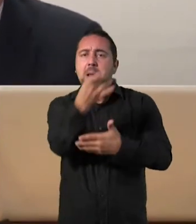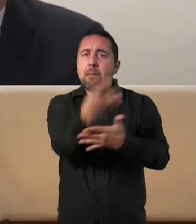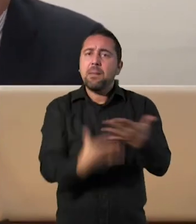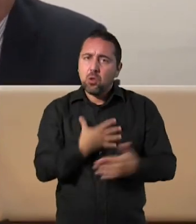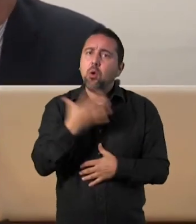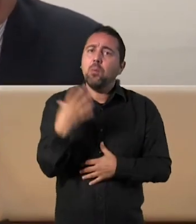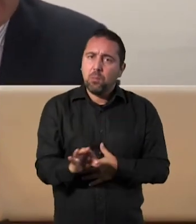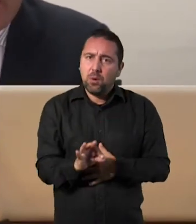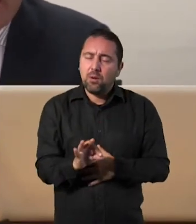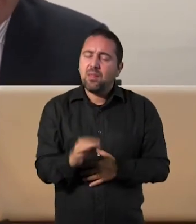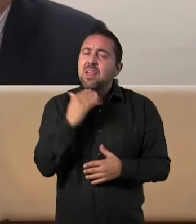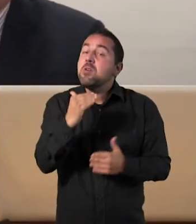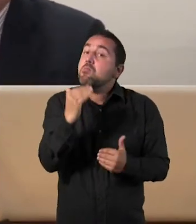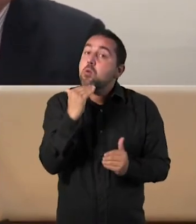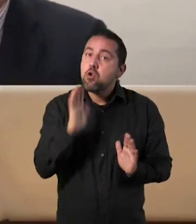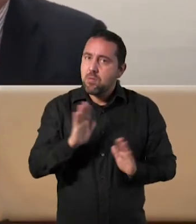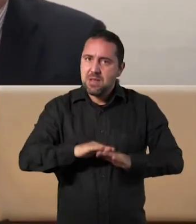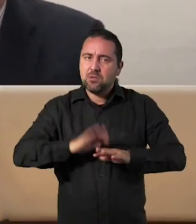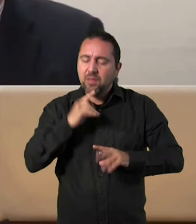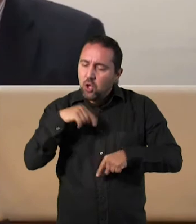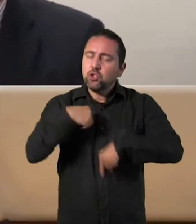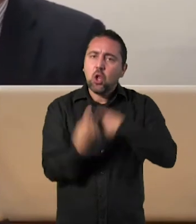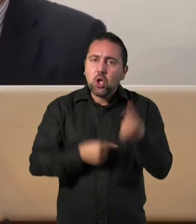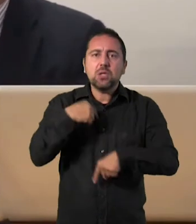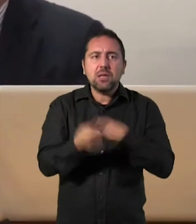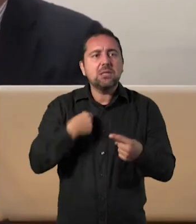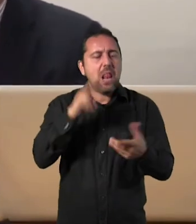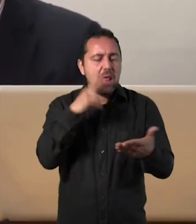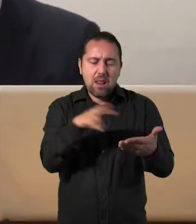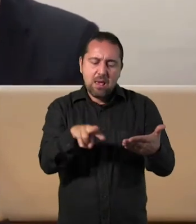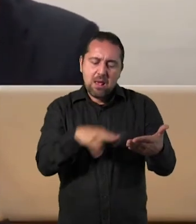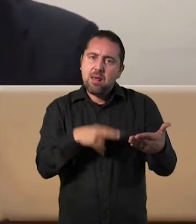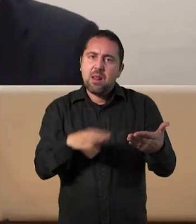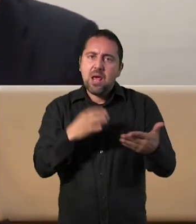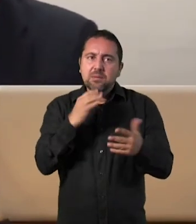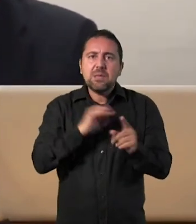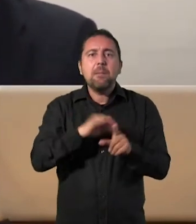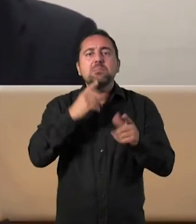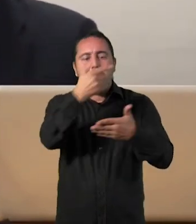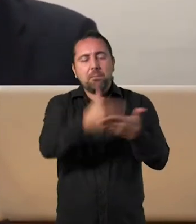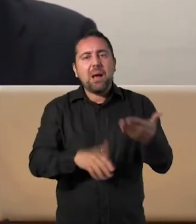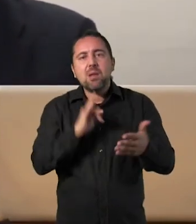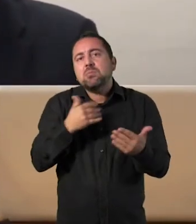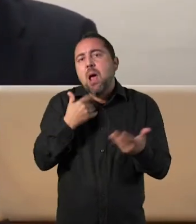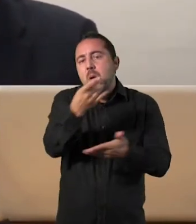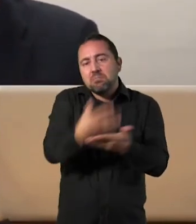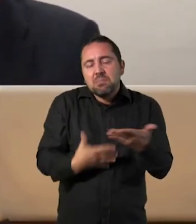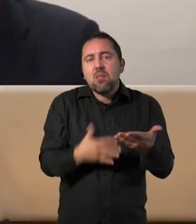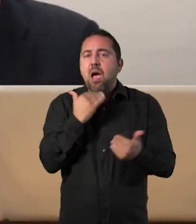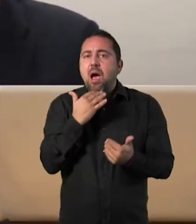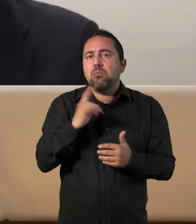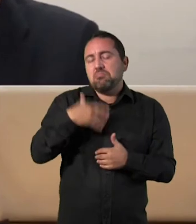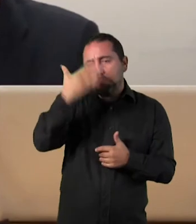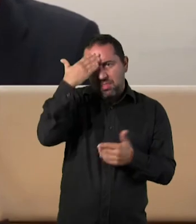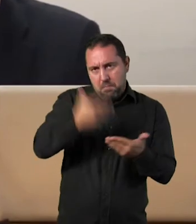un vistazo a la página principal de algún diario general y de algún diario económico. E intentar